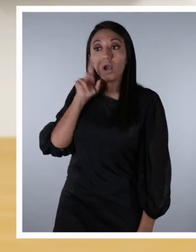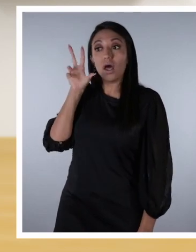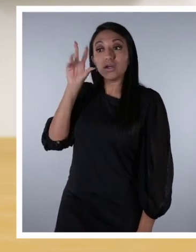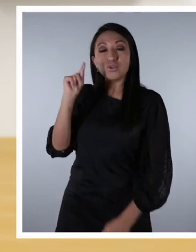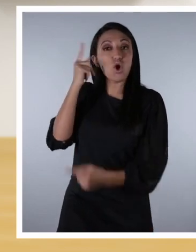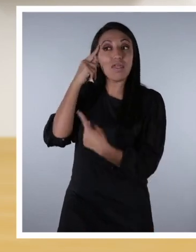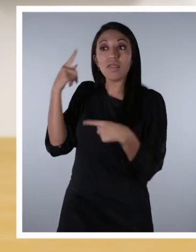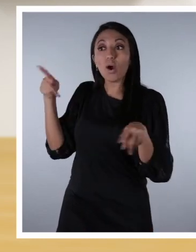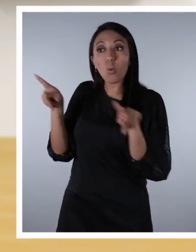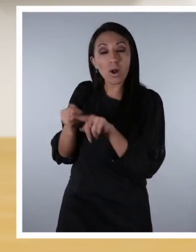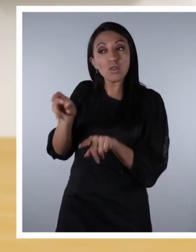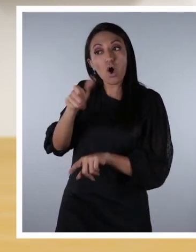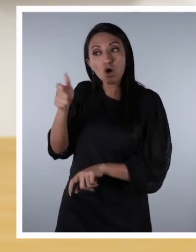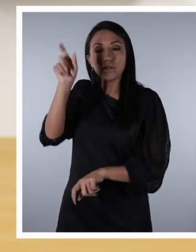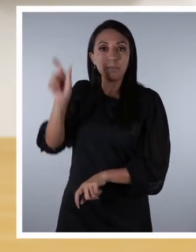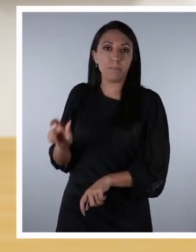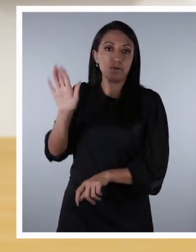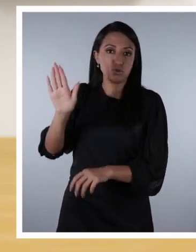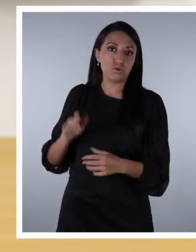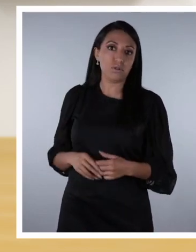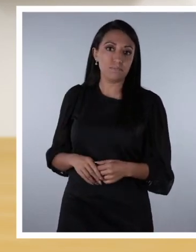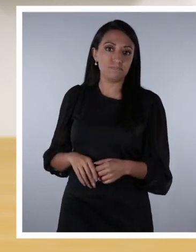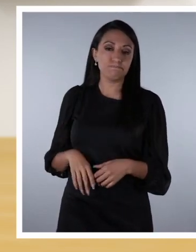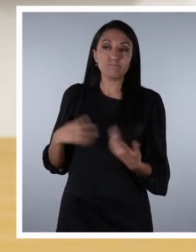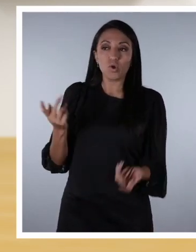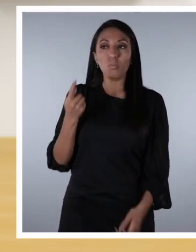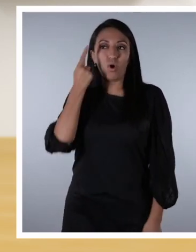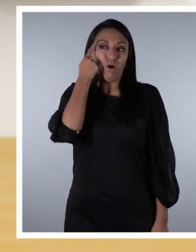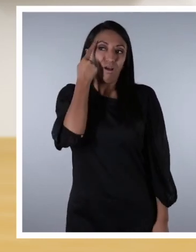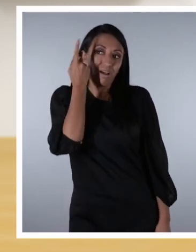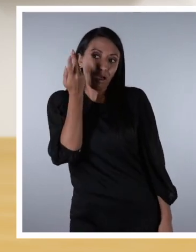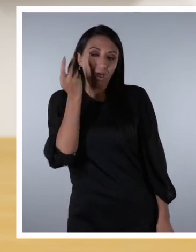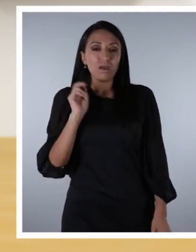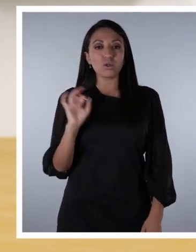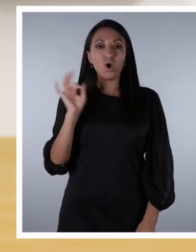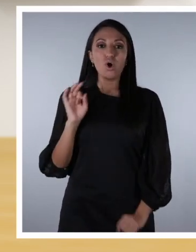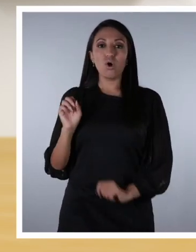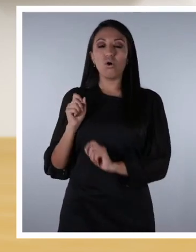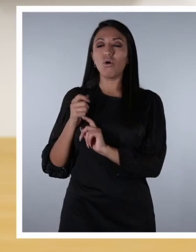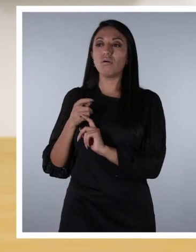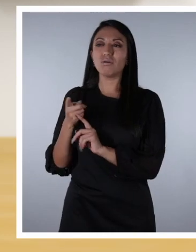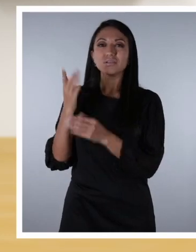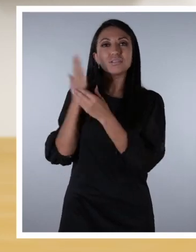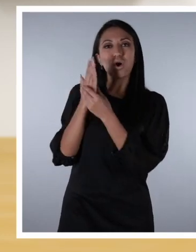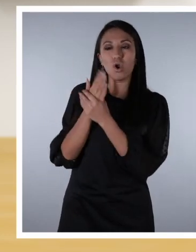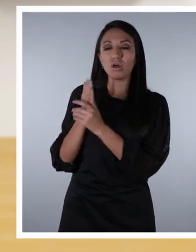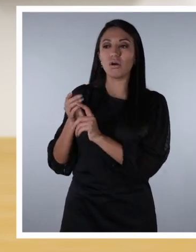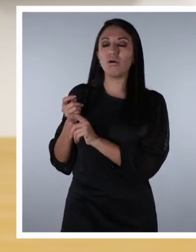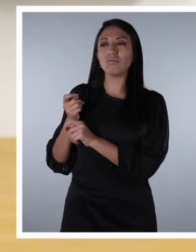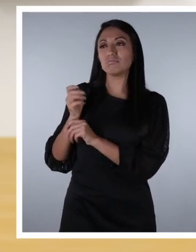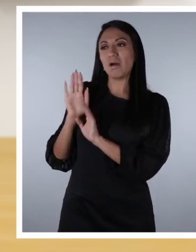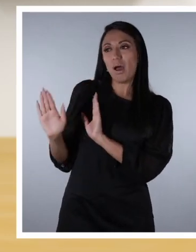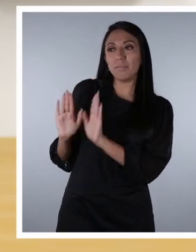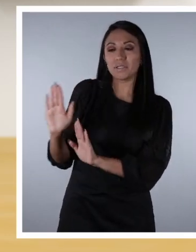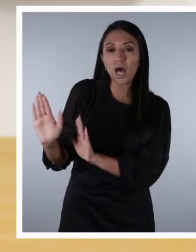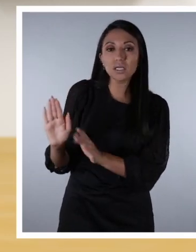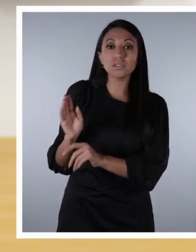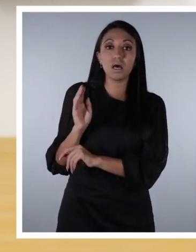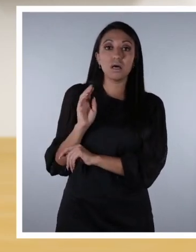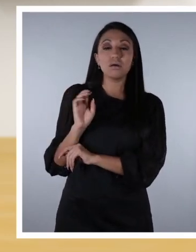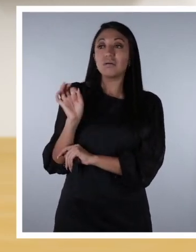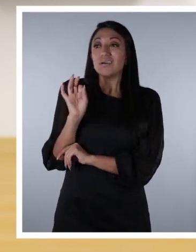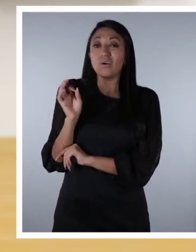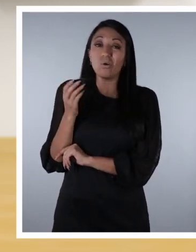consenso de la otra persona. Insinuaciones no deseadas, intimidación psicológica, extorsión,